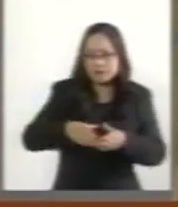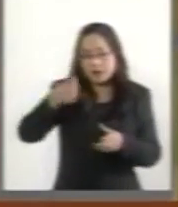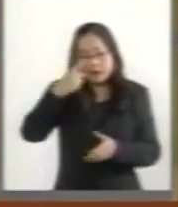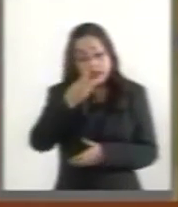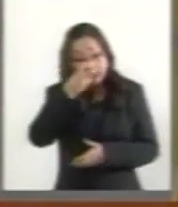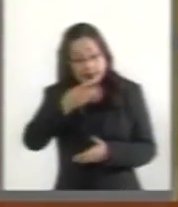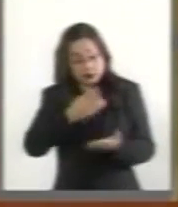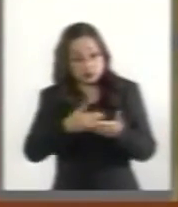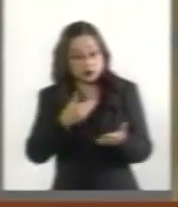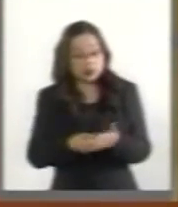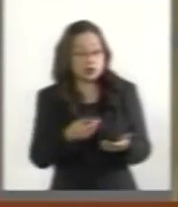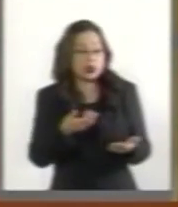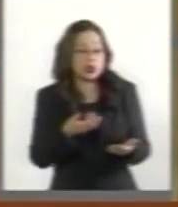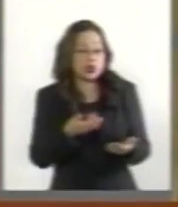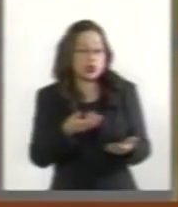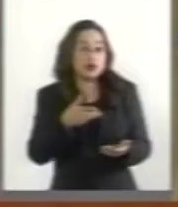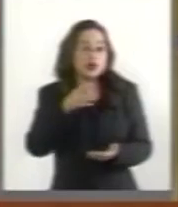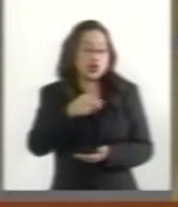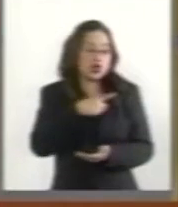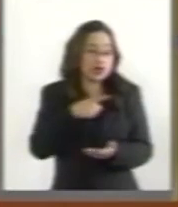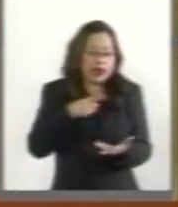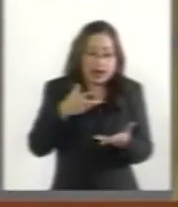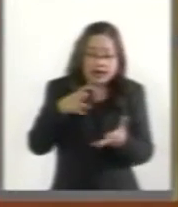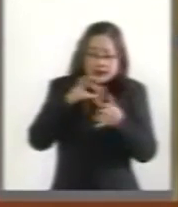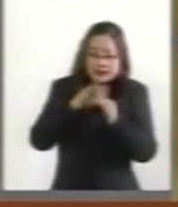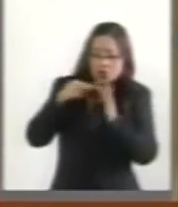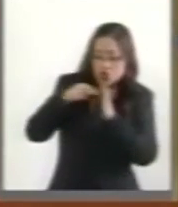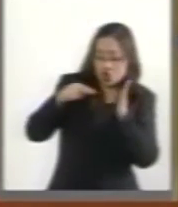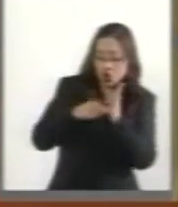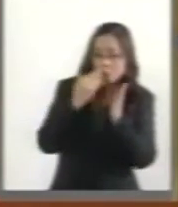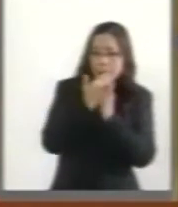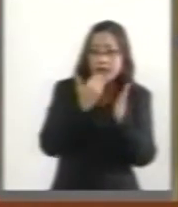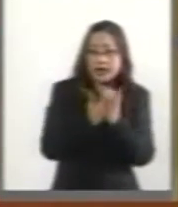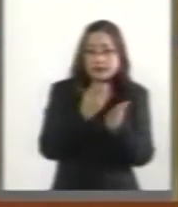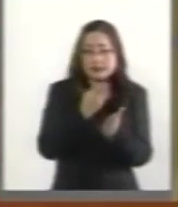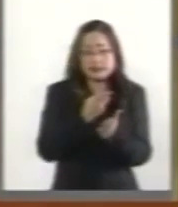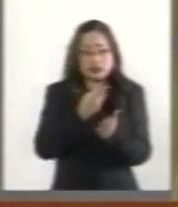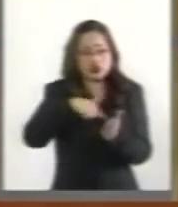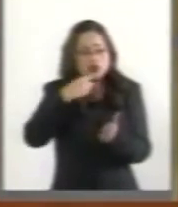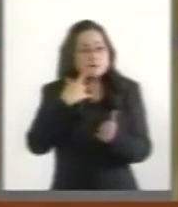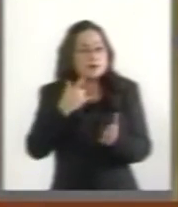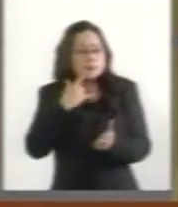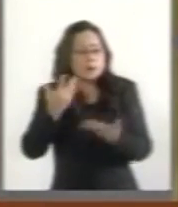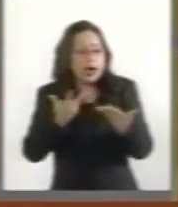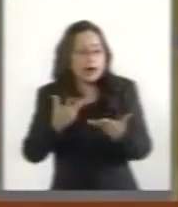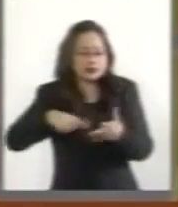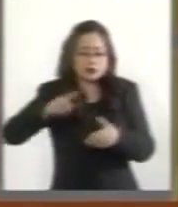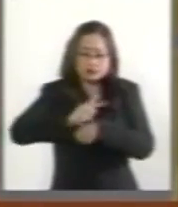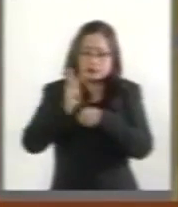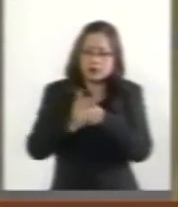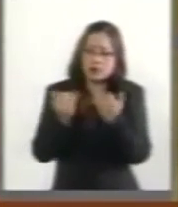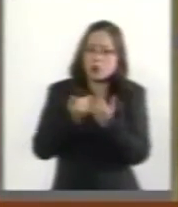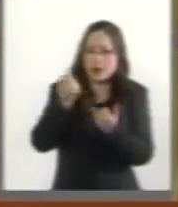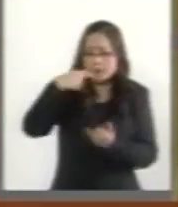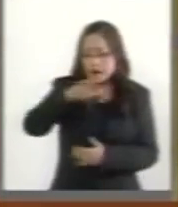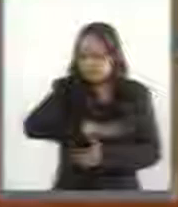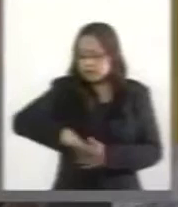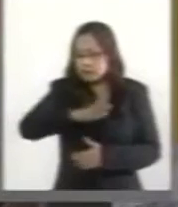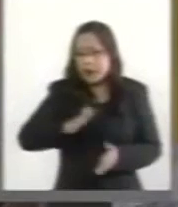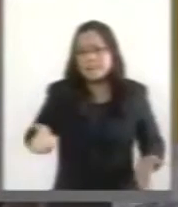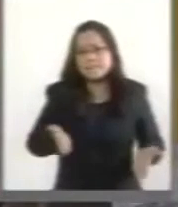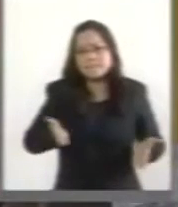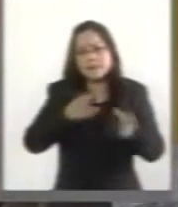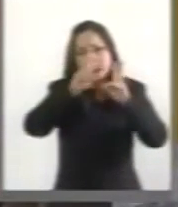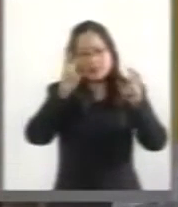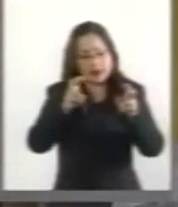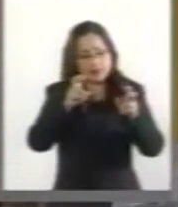realidad primero no se aplique y esta normatividad que tanto trabajo costó como país y sobre todo a ustedes que tanto impulsaron el